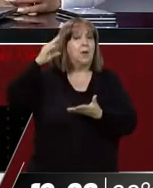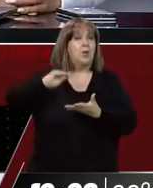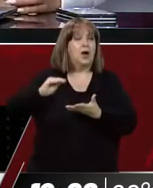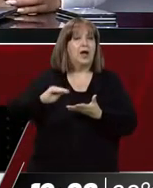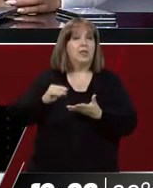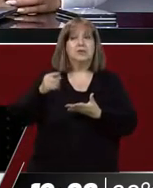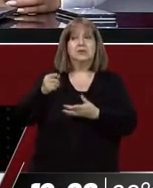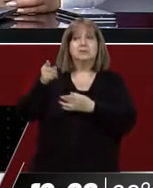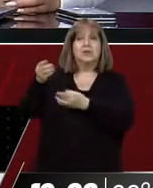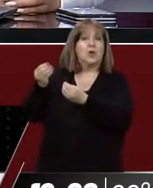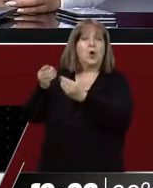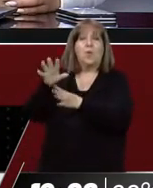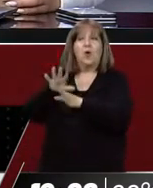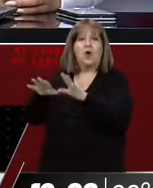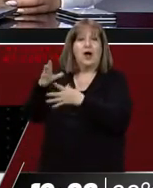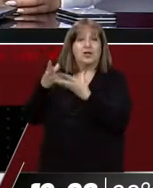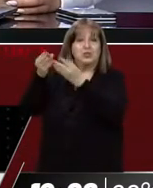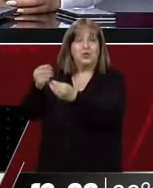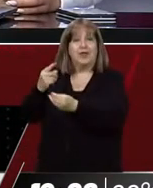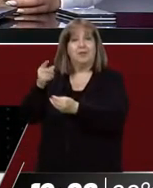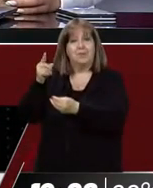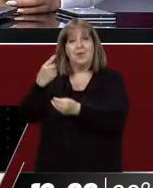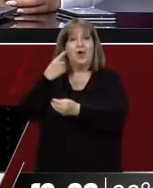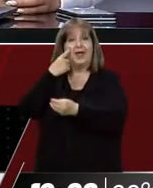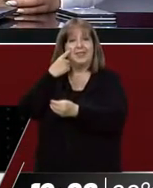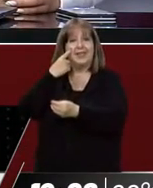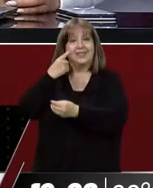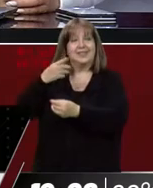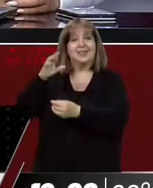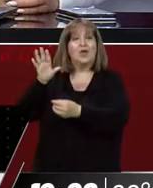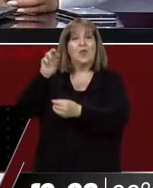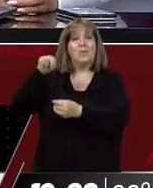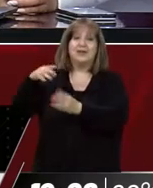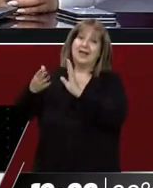del ex intendente de Guaymallén. Julián y Sofía los saludan, buenas tardes.